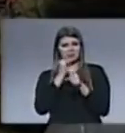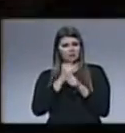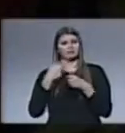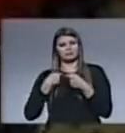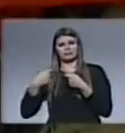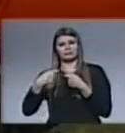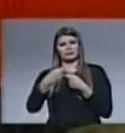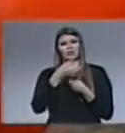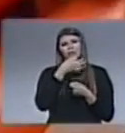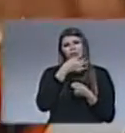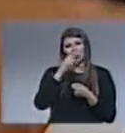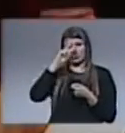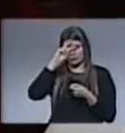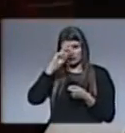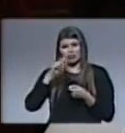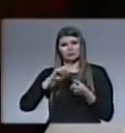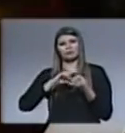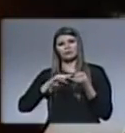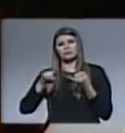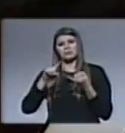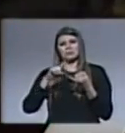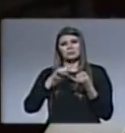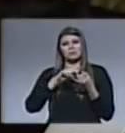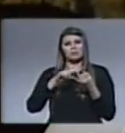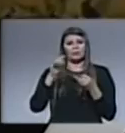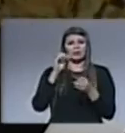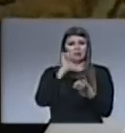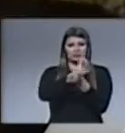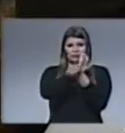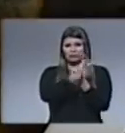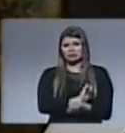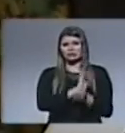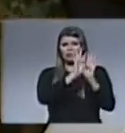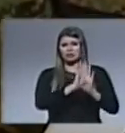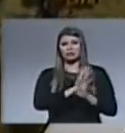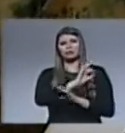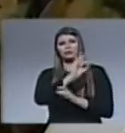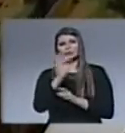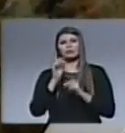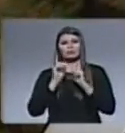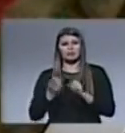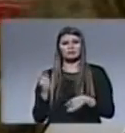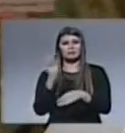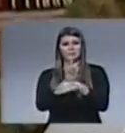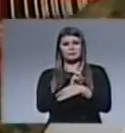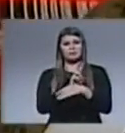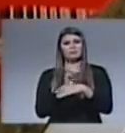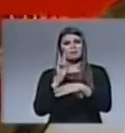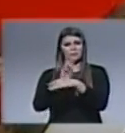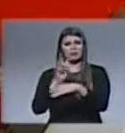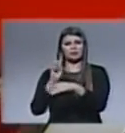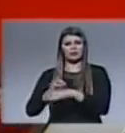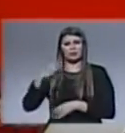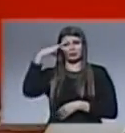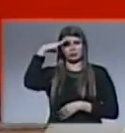como sea el hospital, en la cárcel y también visitamos el